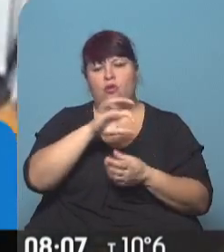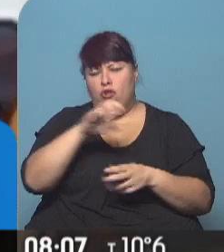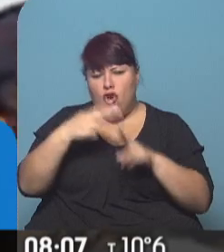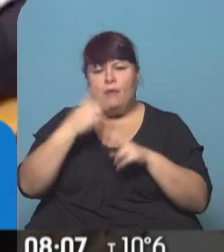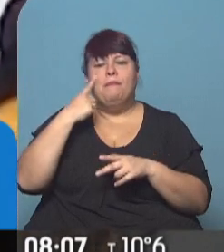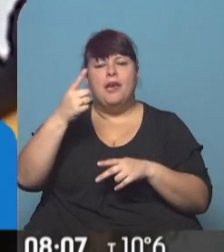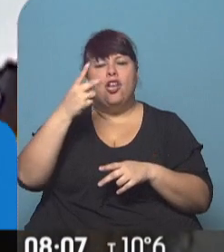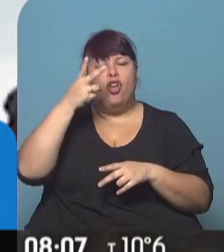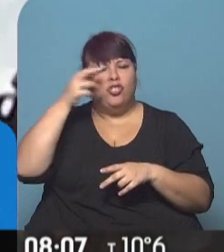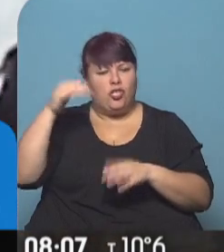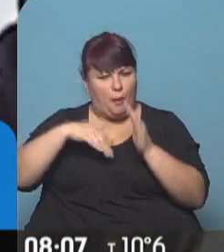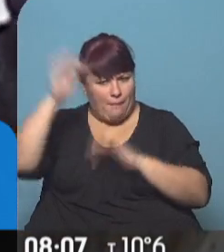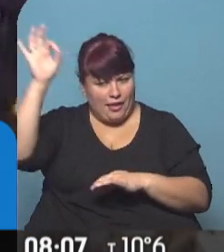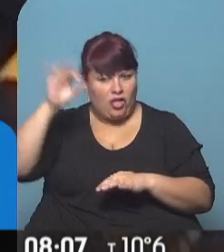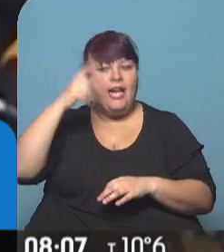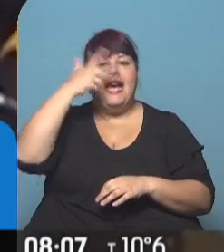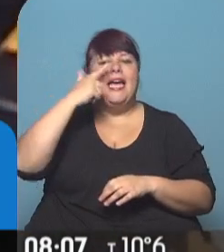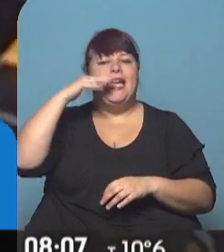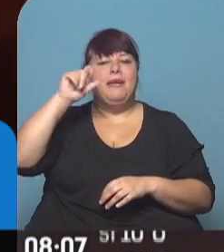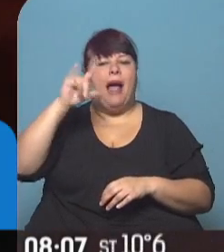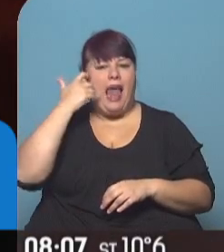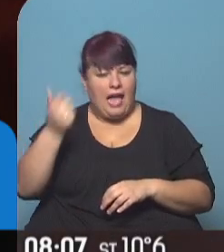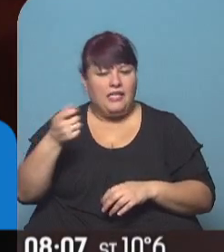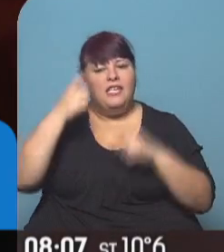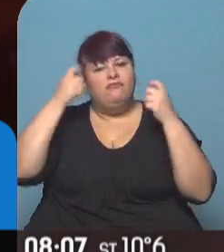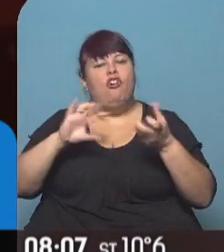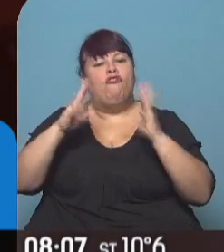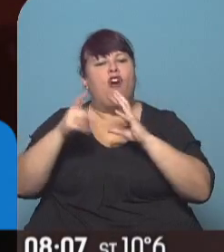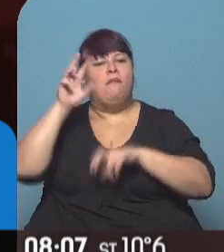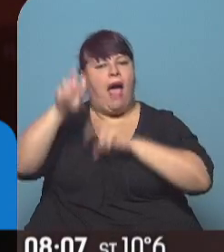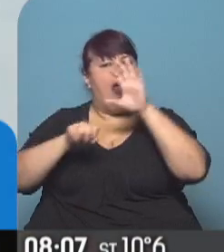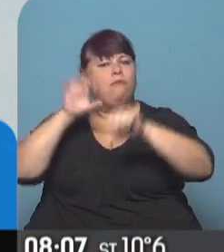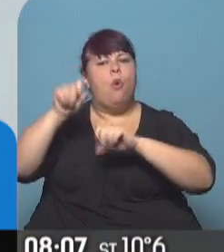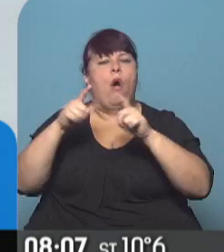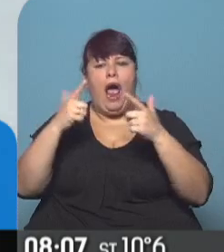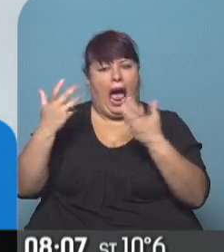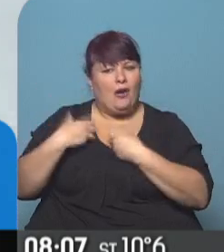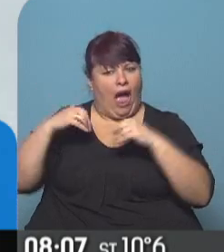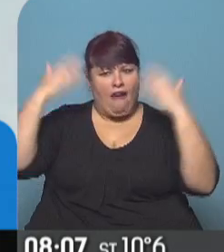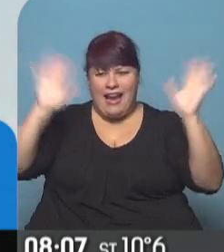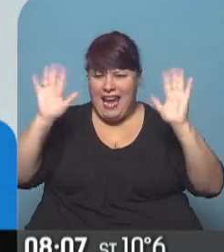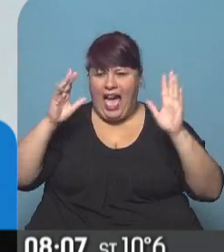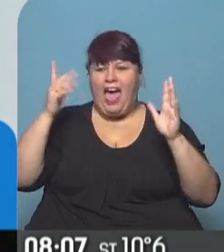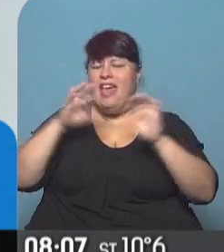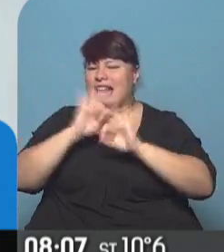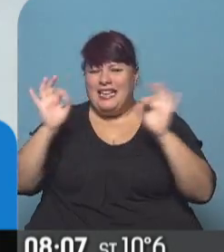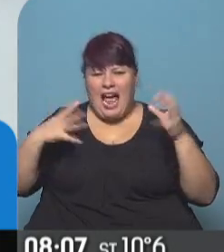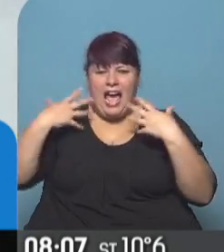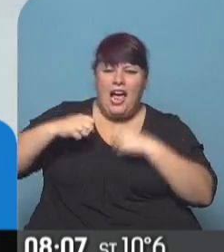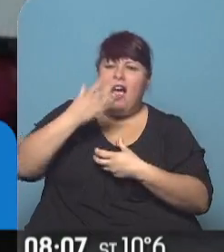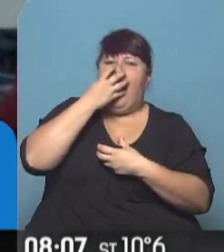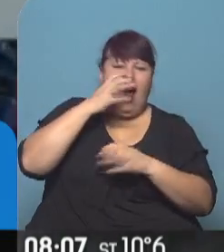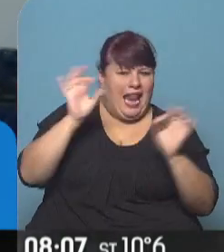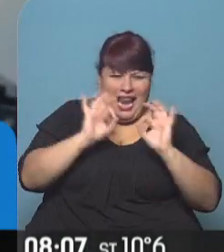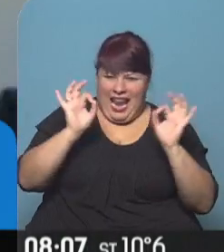8.200 metros en los Himalayas. Y se proponen hacerlo al estilo alpino, esto es, sin ayuda exterior, sin yerpas, sin llevar tubos de